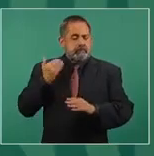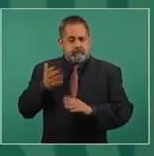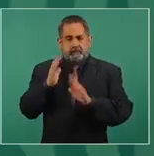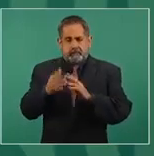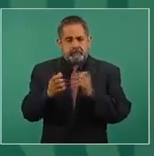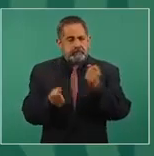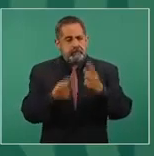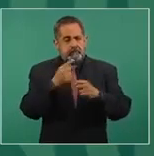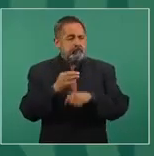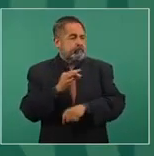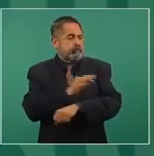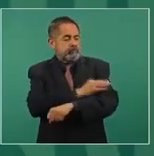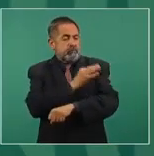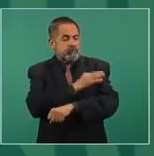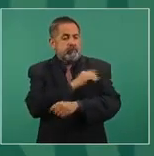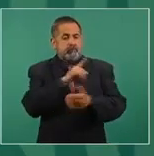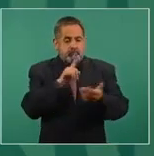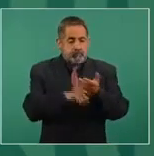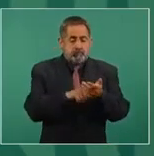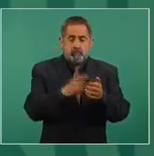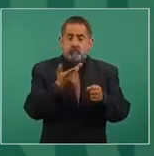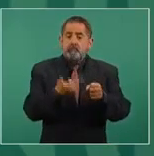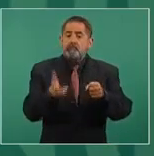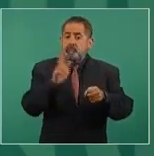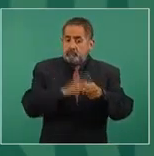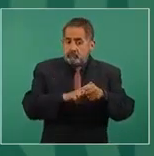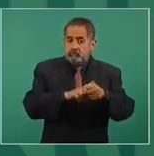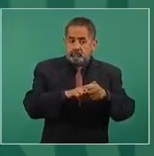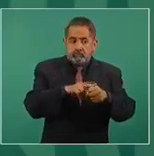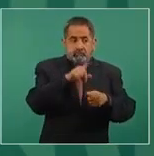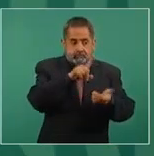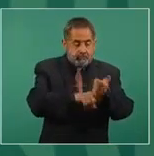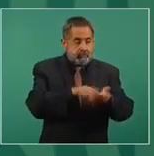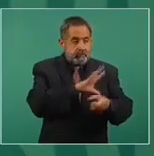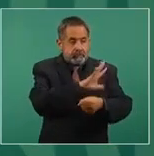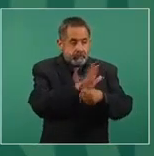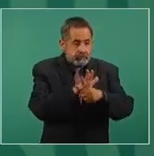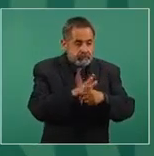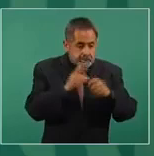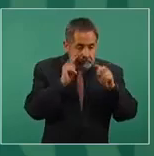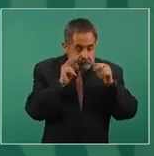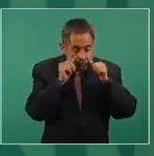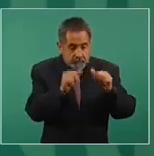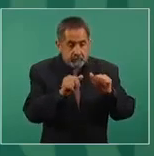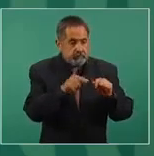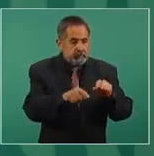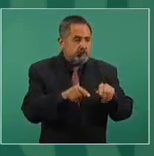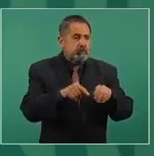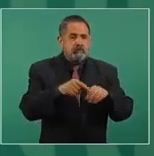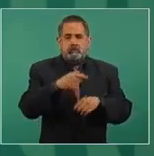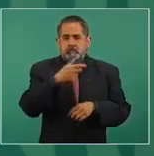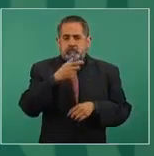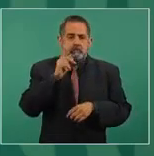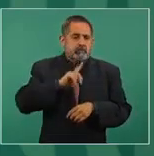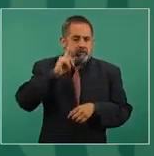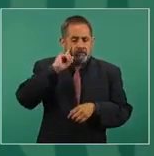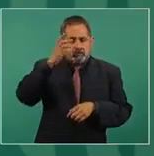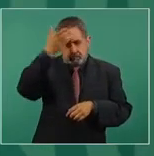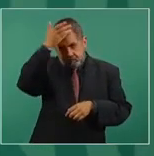quienes están en hospitales COVID, enfermeras,